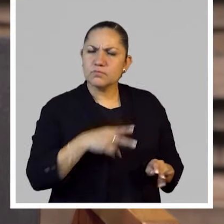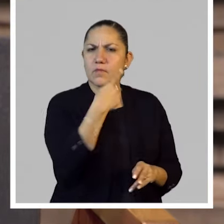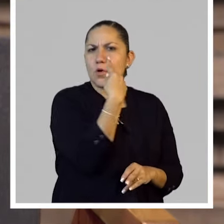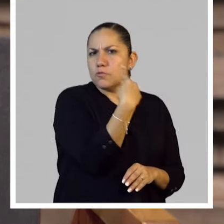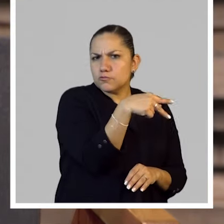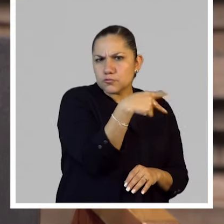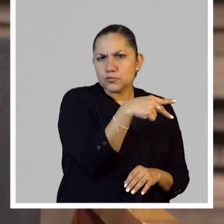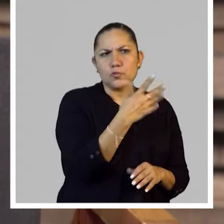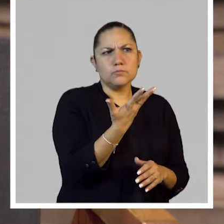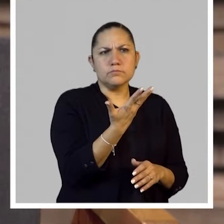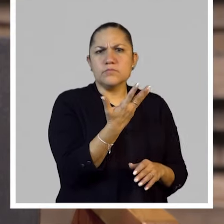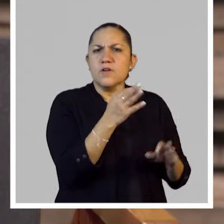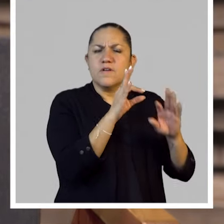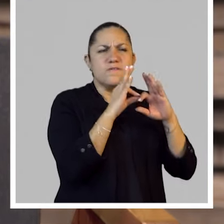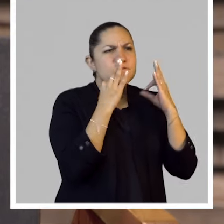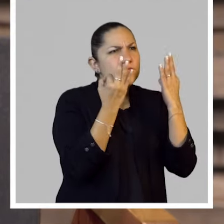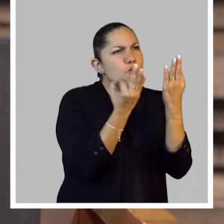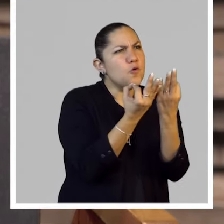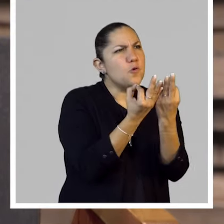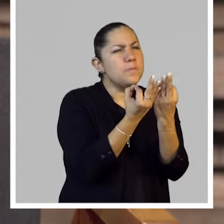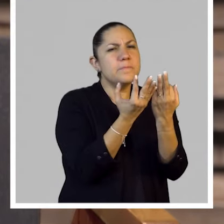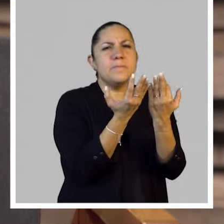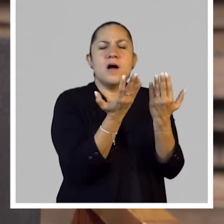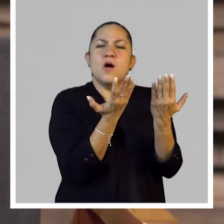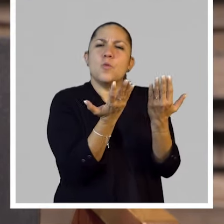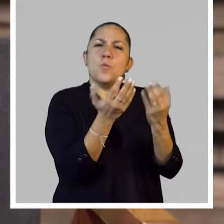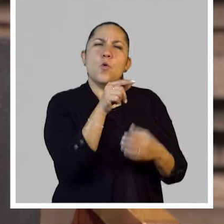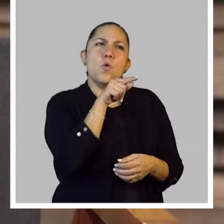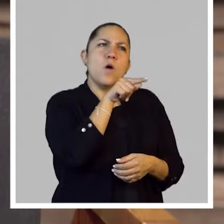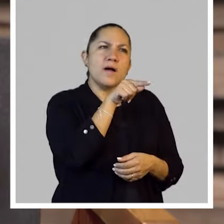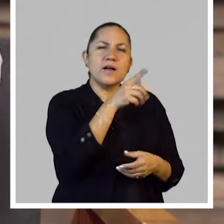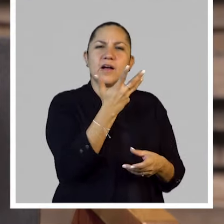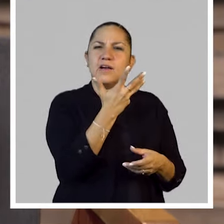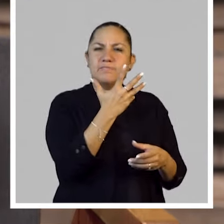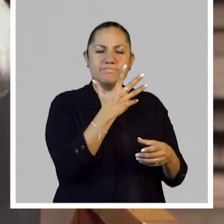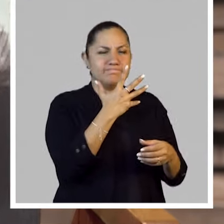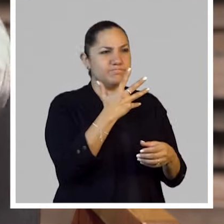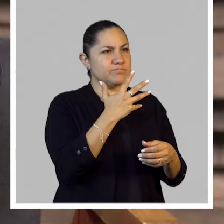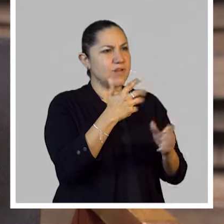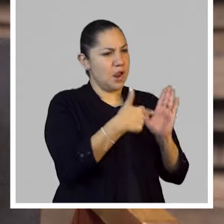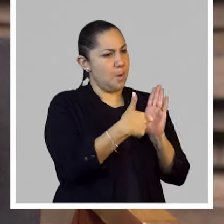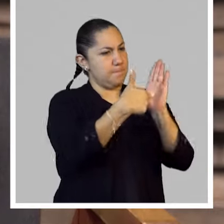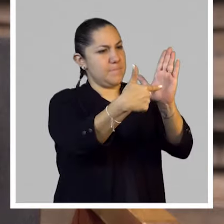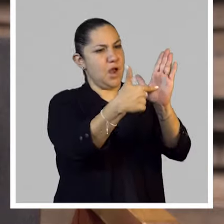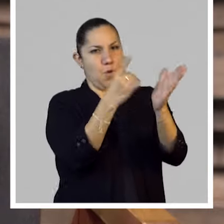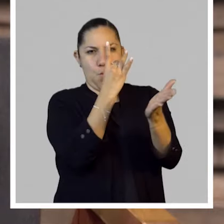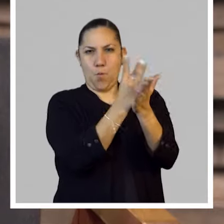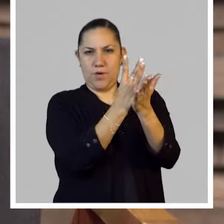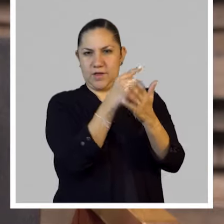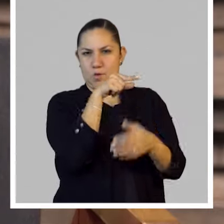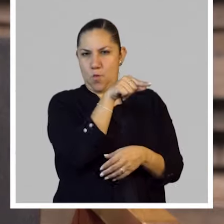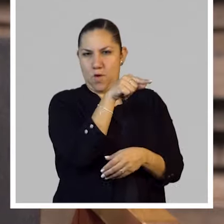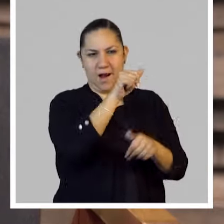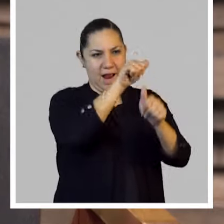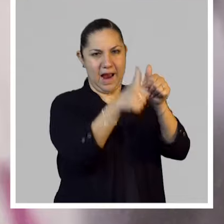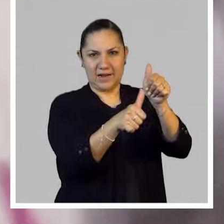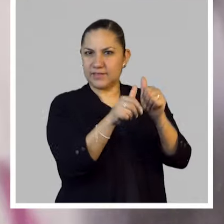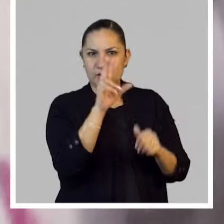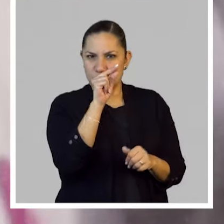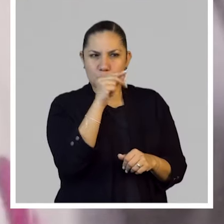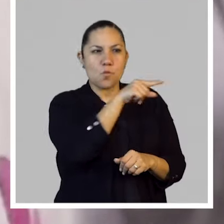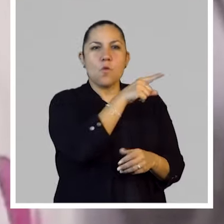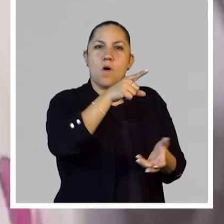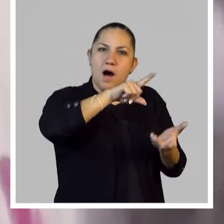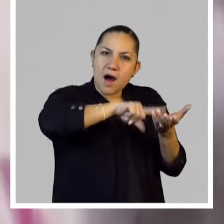como toda esta materialidad de los sobres, de todo lo que nos remite de